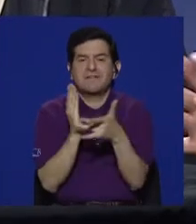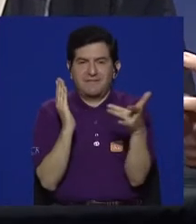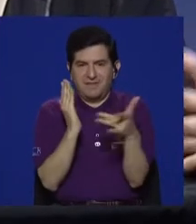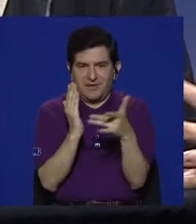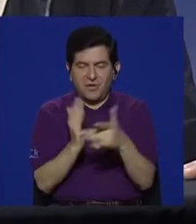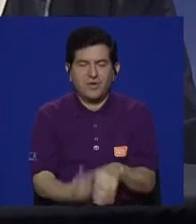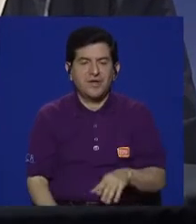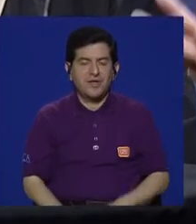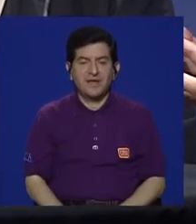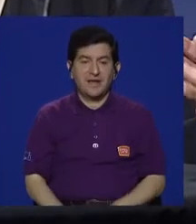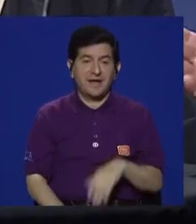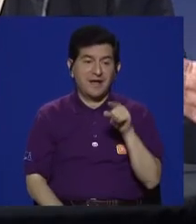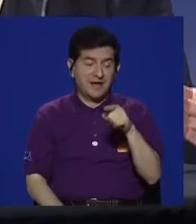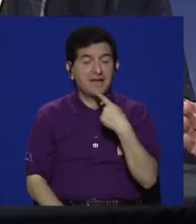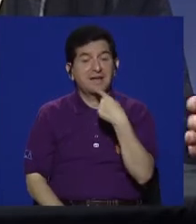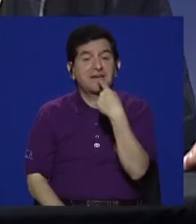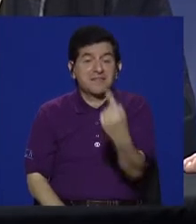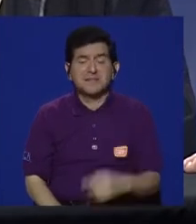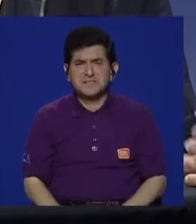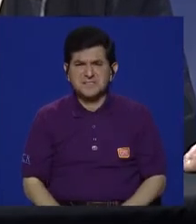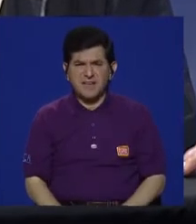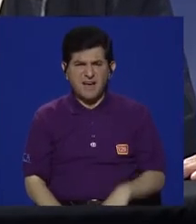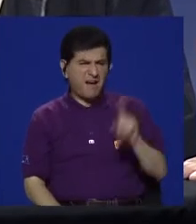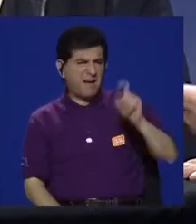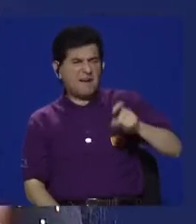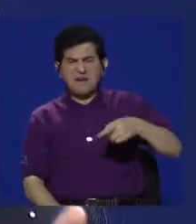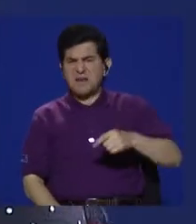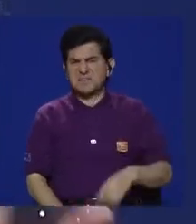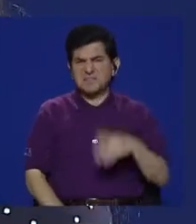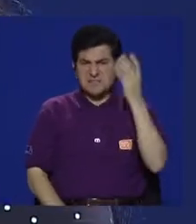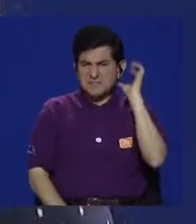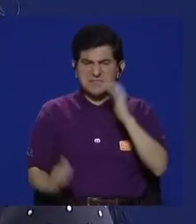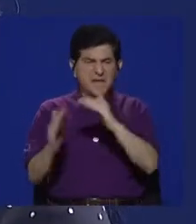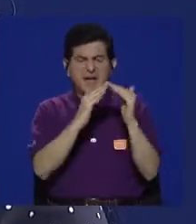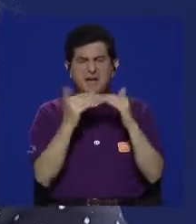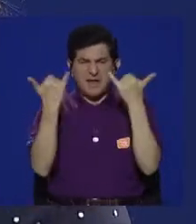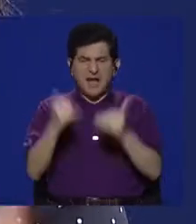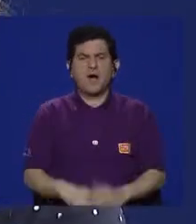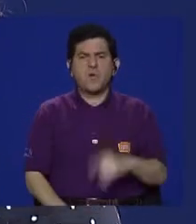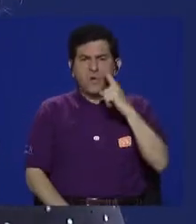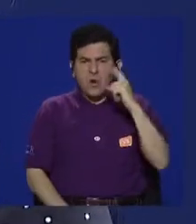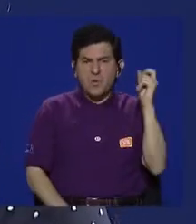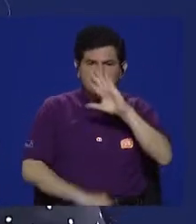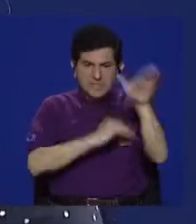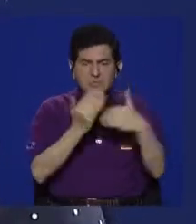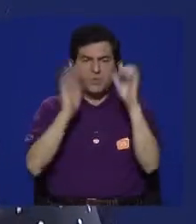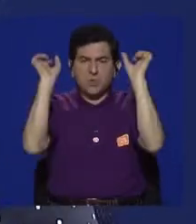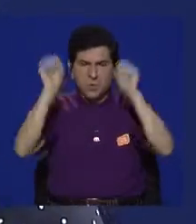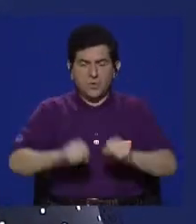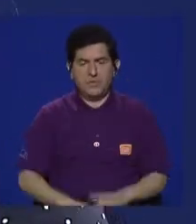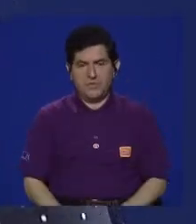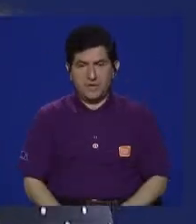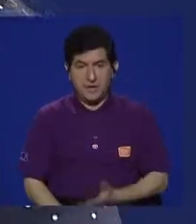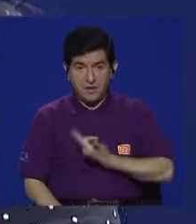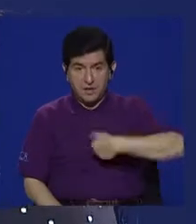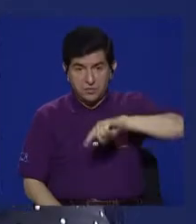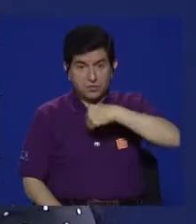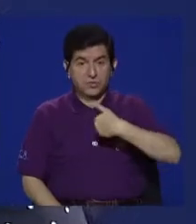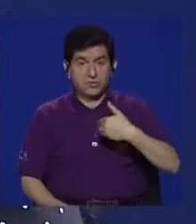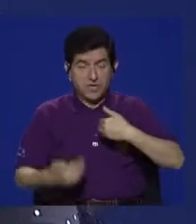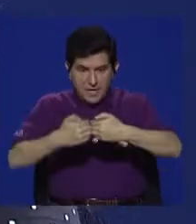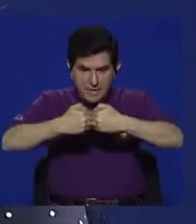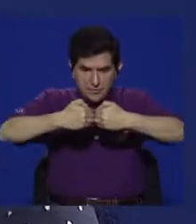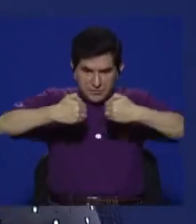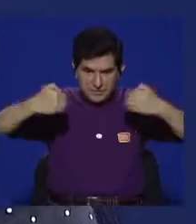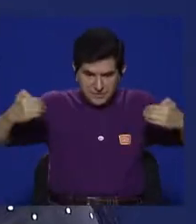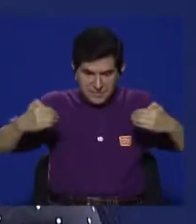por toda la nueva tecnología y la obra tecnológica que dice que, bueno, para qué quieren radios comunitarios y ahora por WhatsApp todo es posible. Cuando